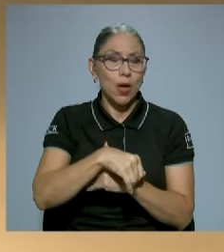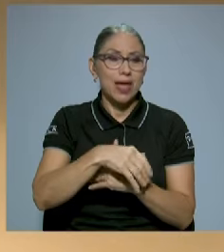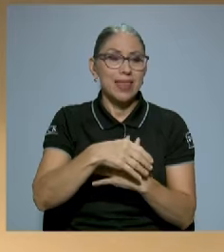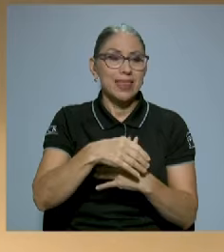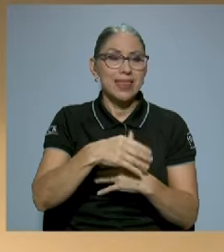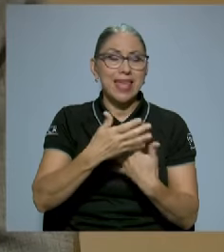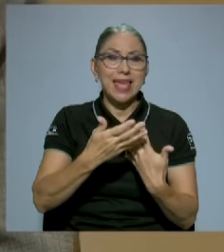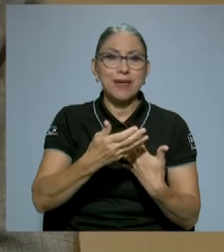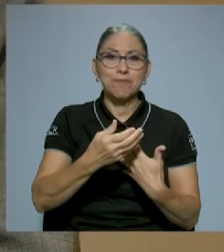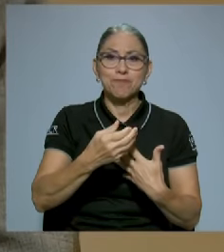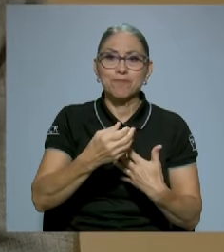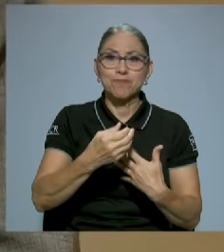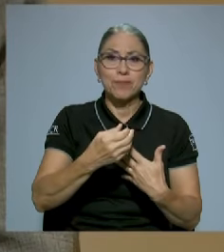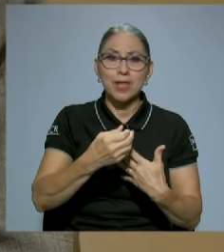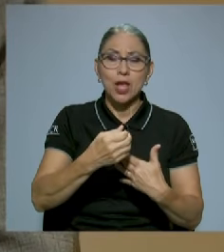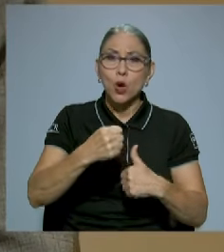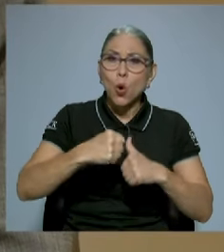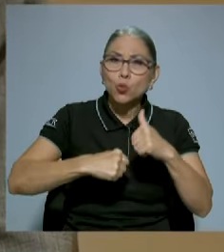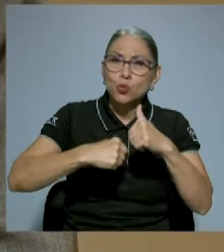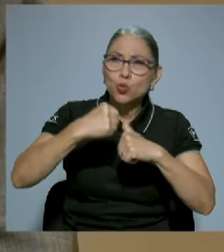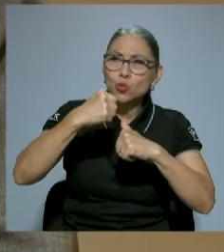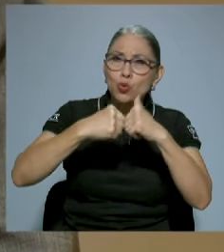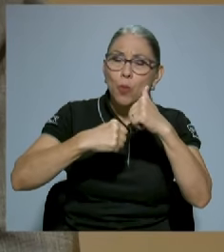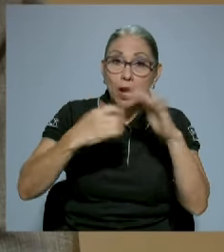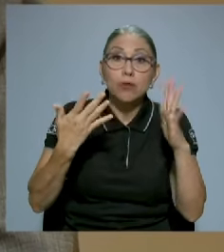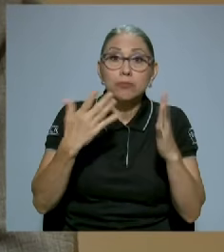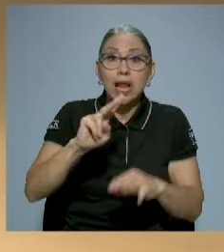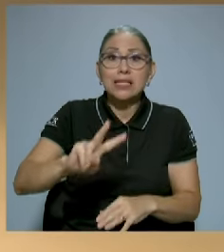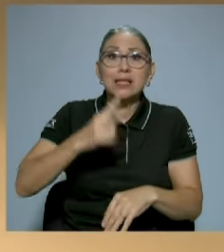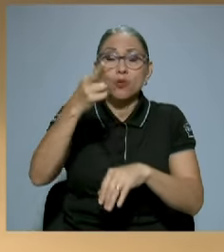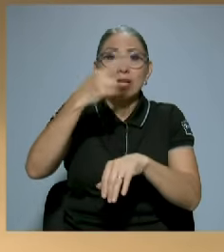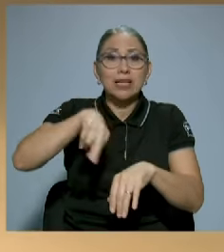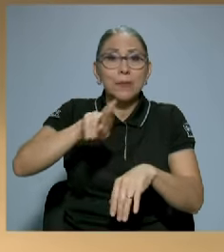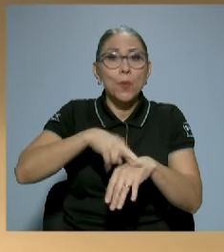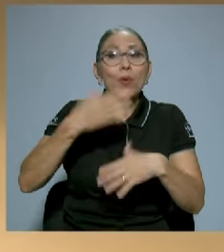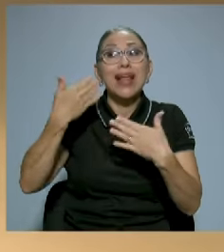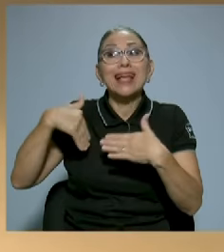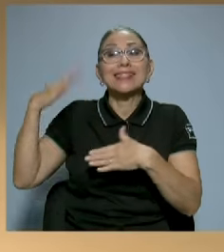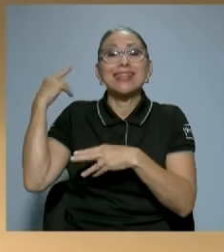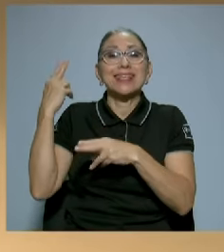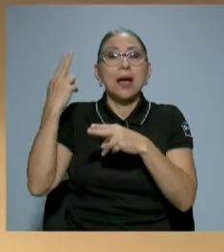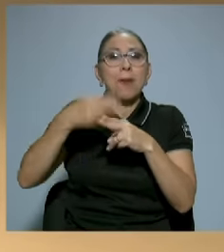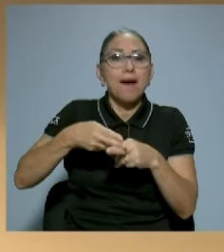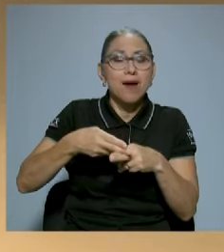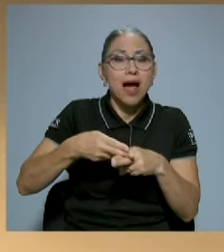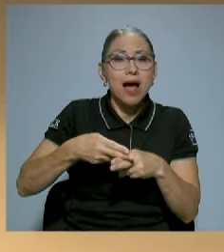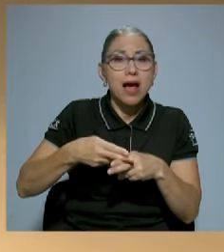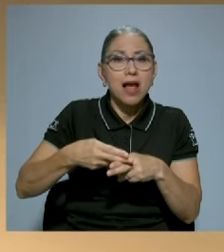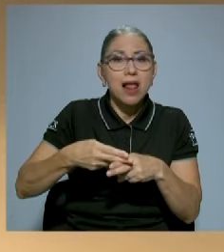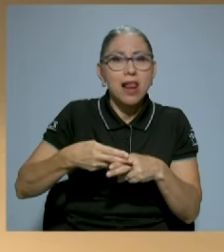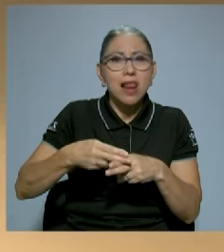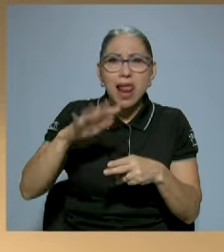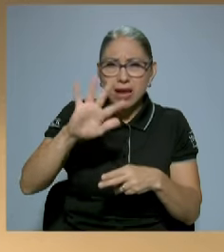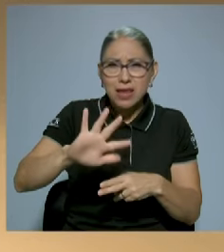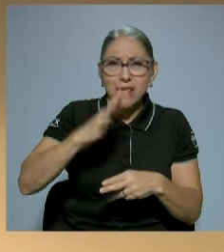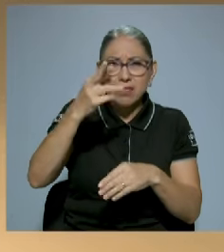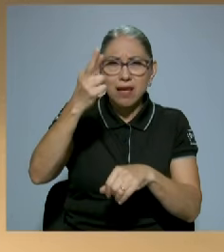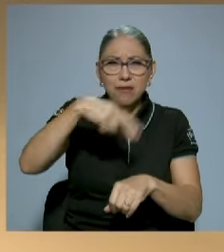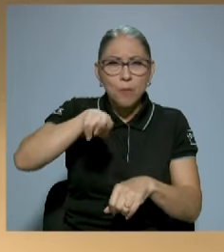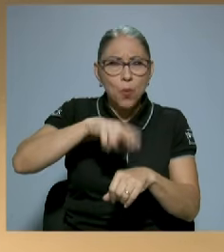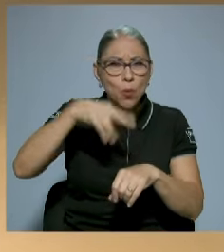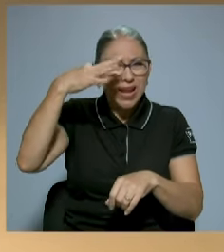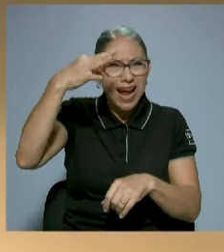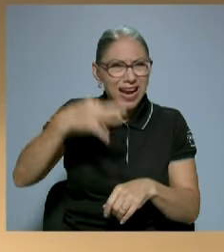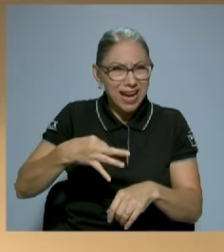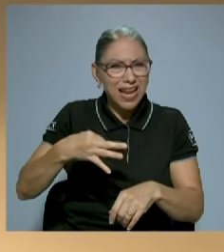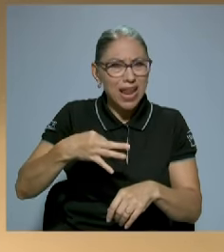la Segunda República, incluso se llamaba la Quinta República, creo que era